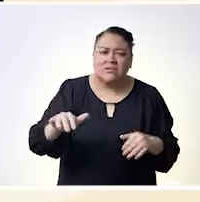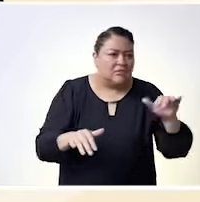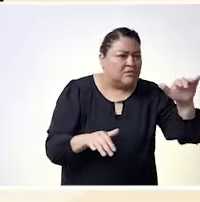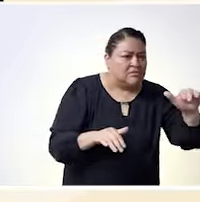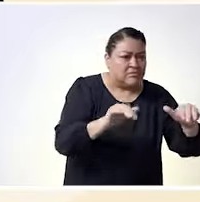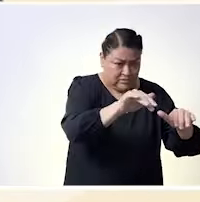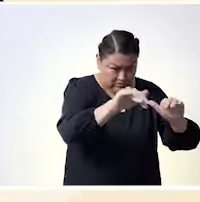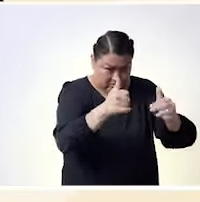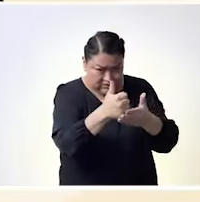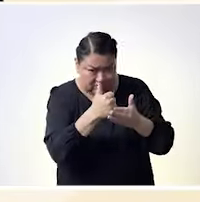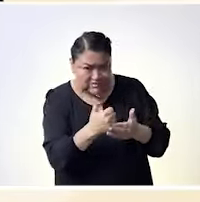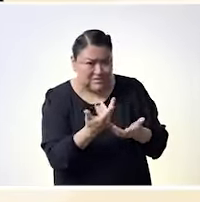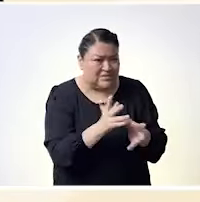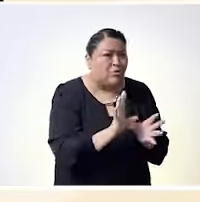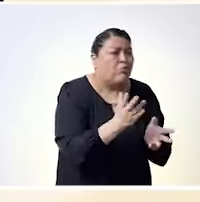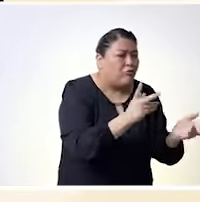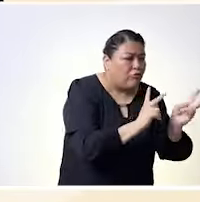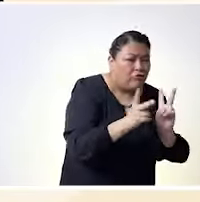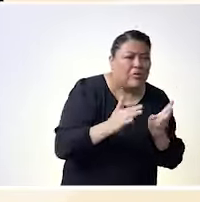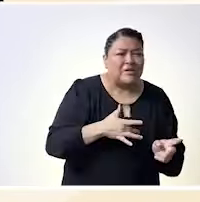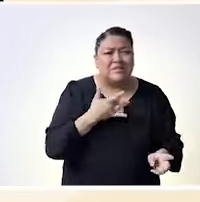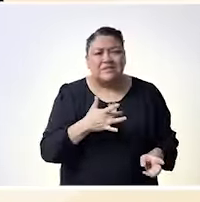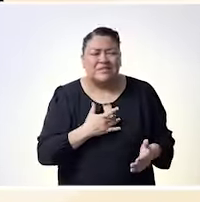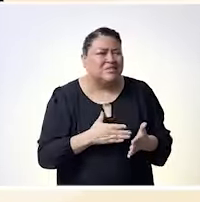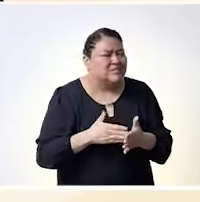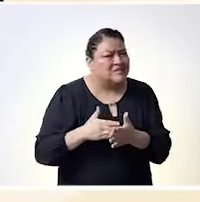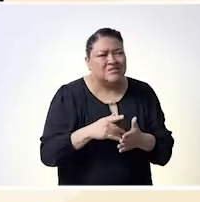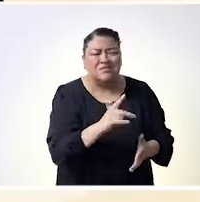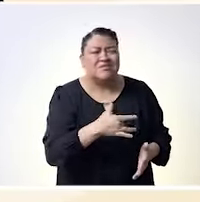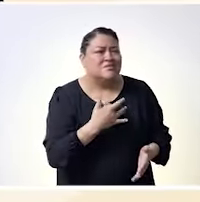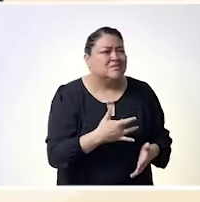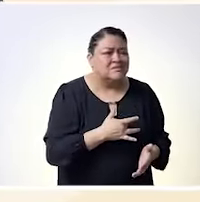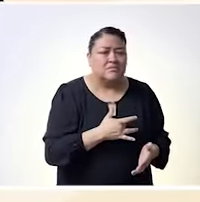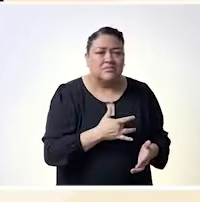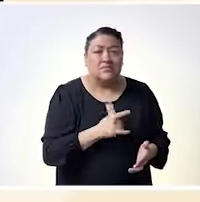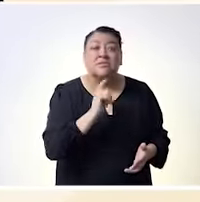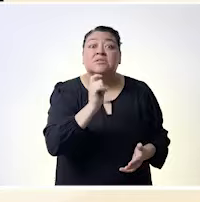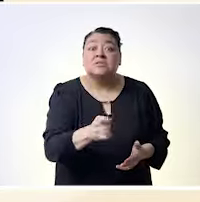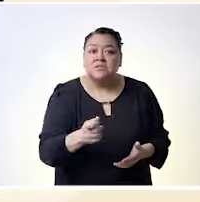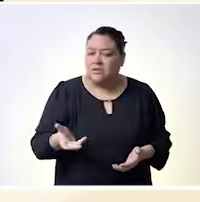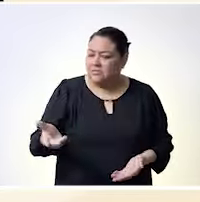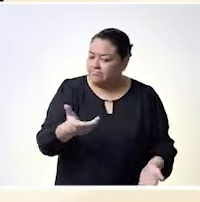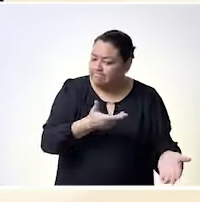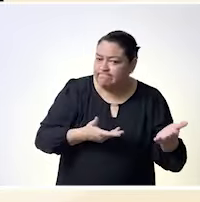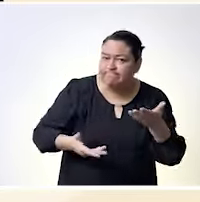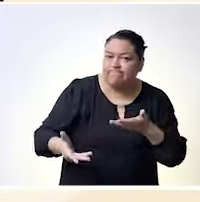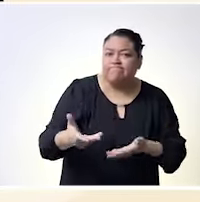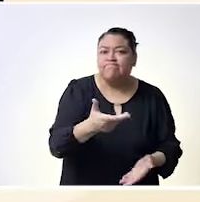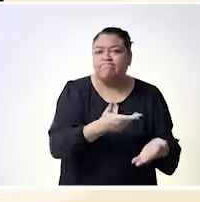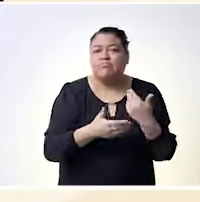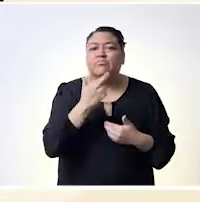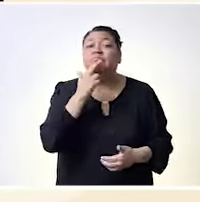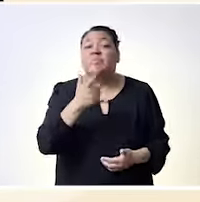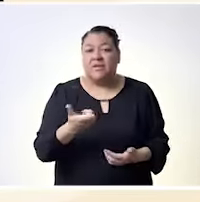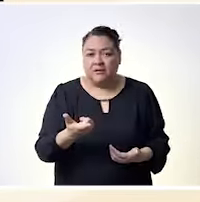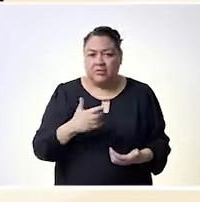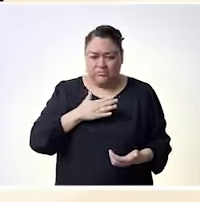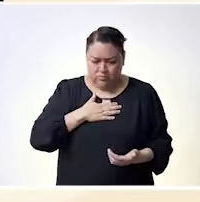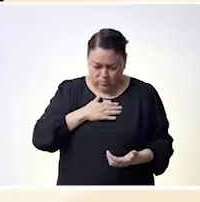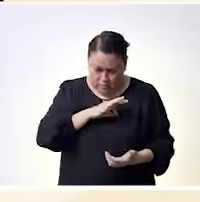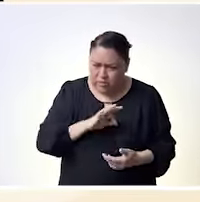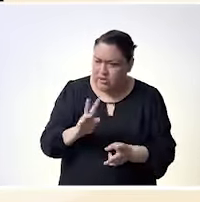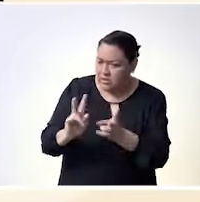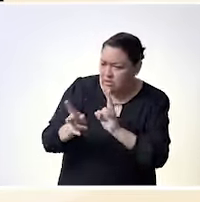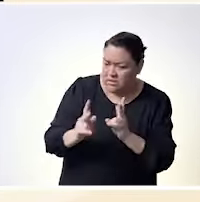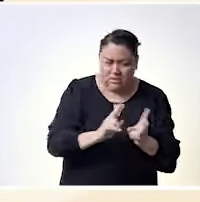con todos estos pensamientos machistas patriarcales que estamos inculcadas rompiéndolo desde nosotras que nos cuesta trabajo